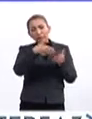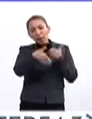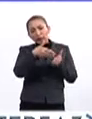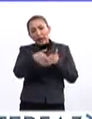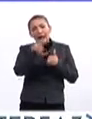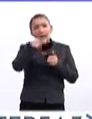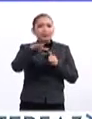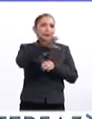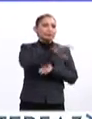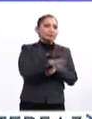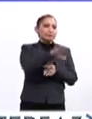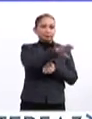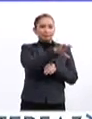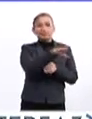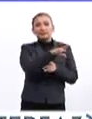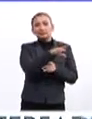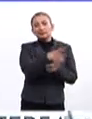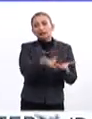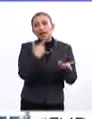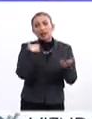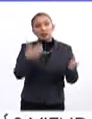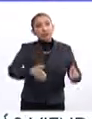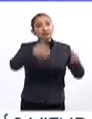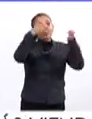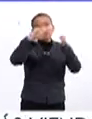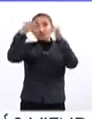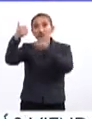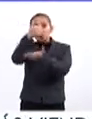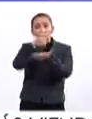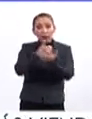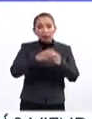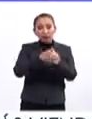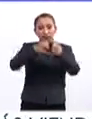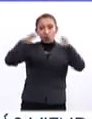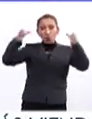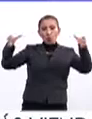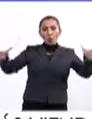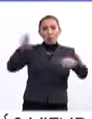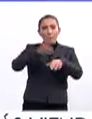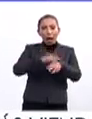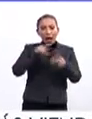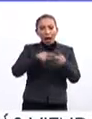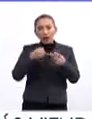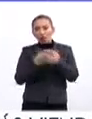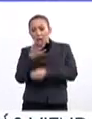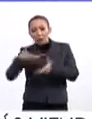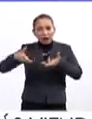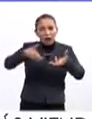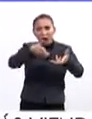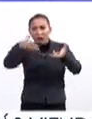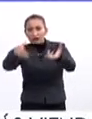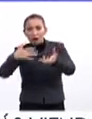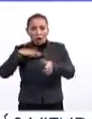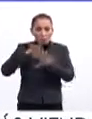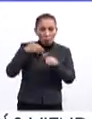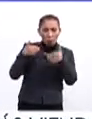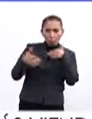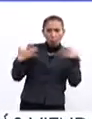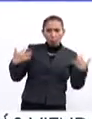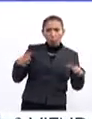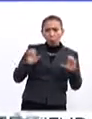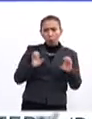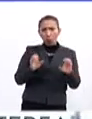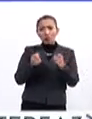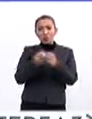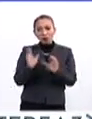desde la infraestructura urbana, del crecimiento de la ciudad, las nuevas vías, cómo se hizo también